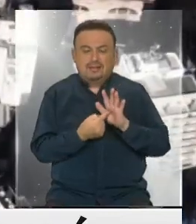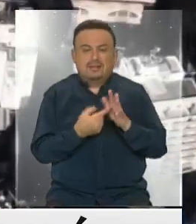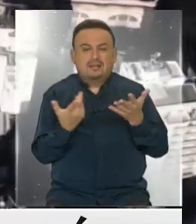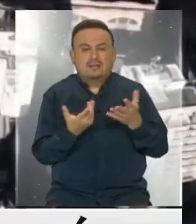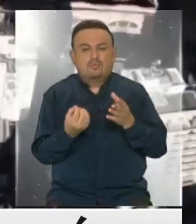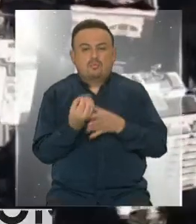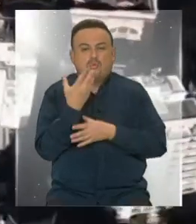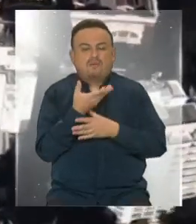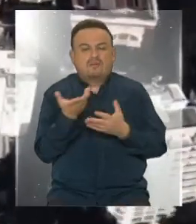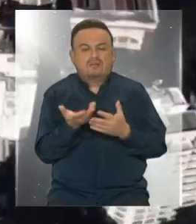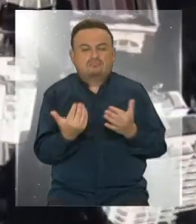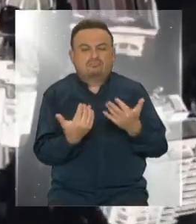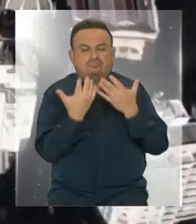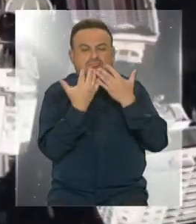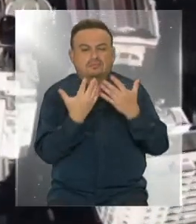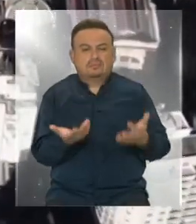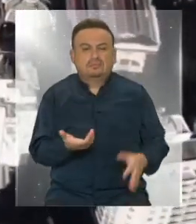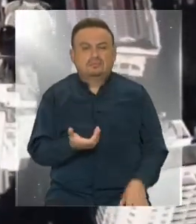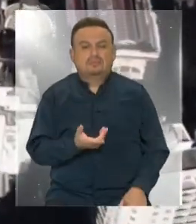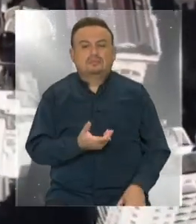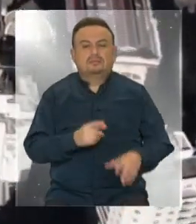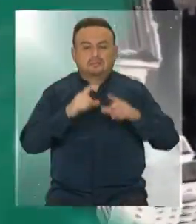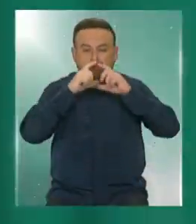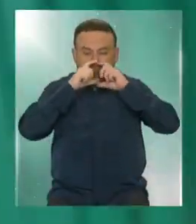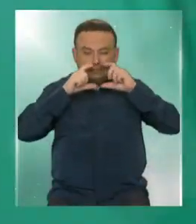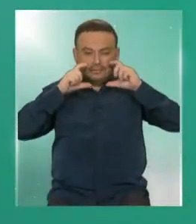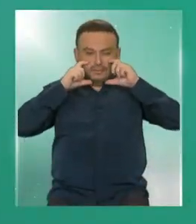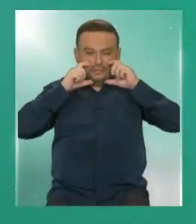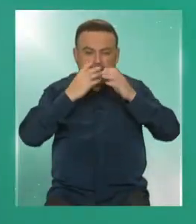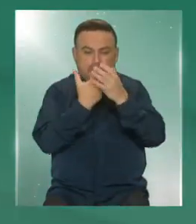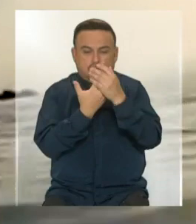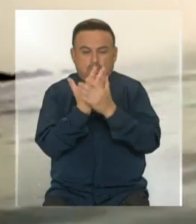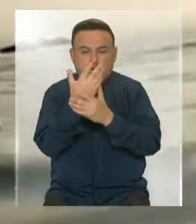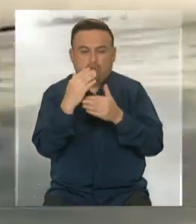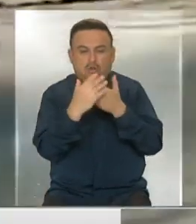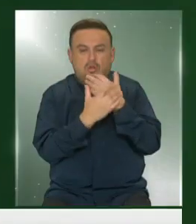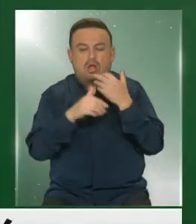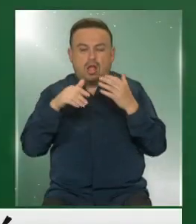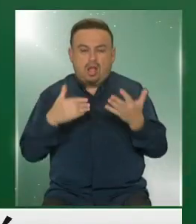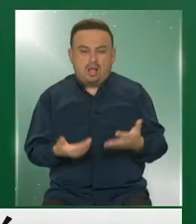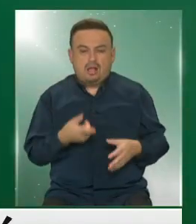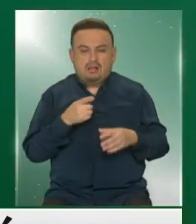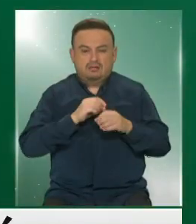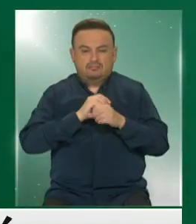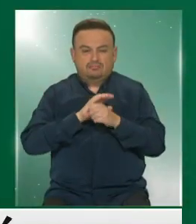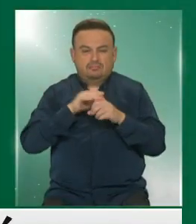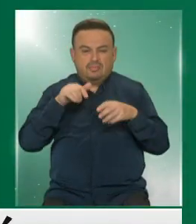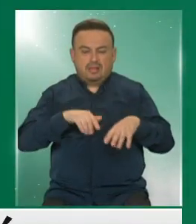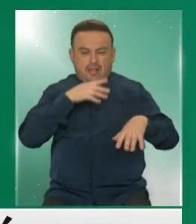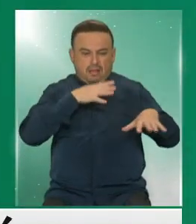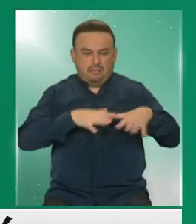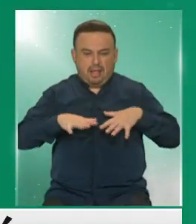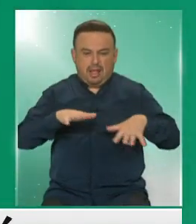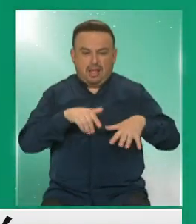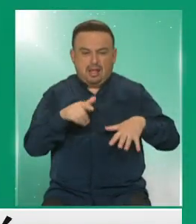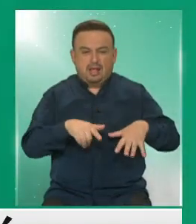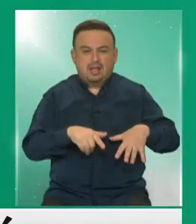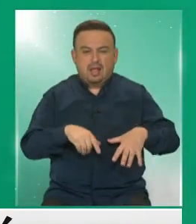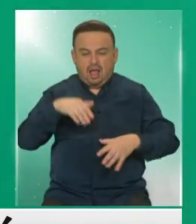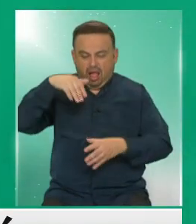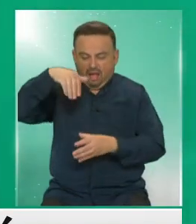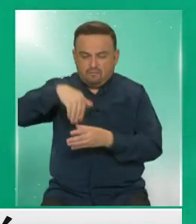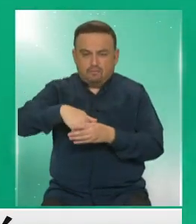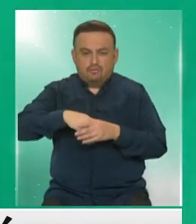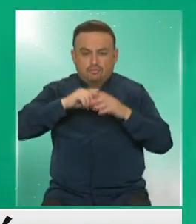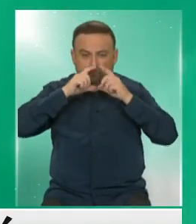contaminación producto de esta pandemia. Mascarillas y guantes de goma forman parte ahora de la contaminación del mar Mediterráneo como